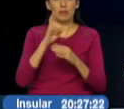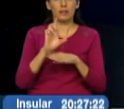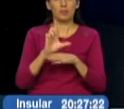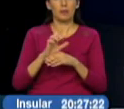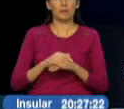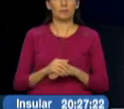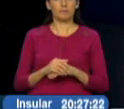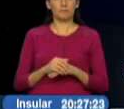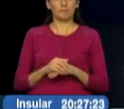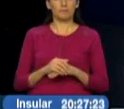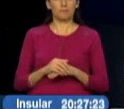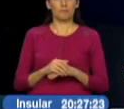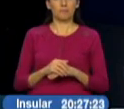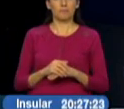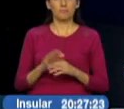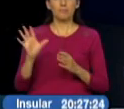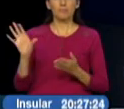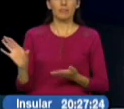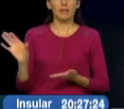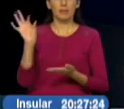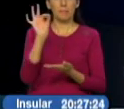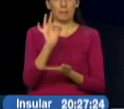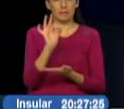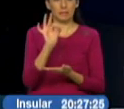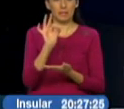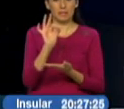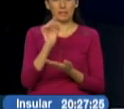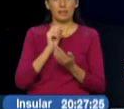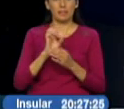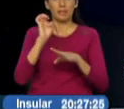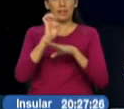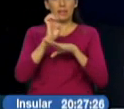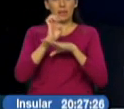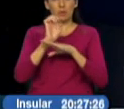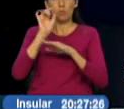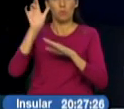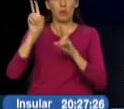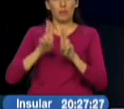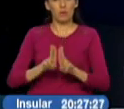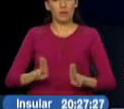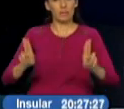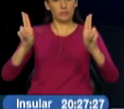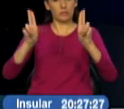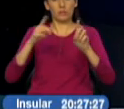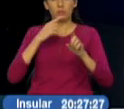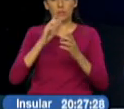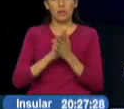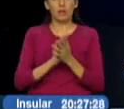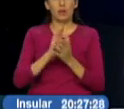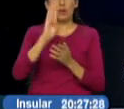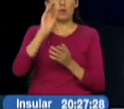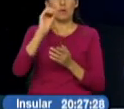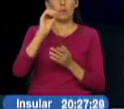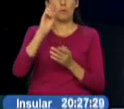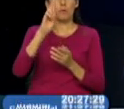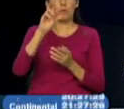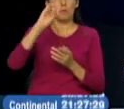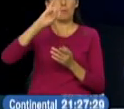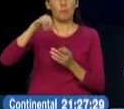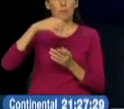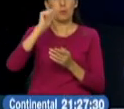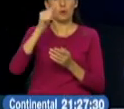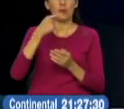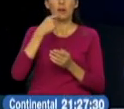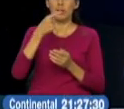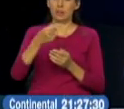Y el representante de Ecuador ante la Organización de las Naciones Unidas Horacio Sevilla Borja confirmó a Noticias 7 que este organismo mundial